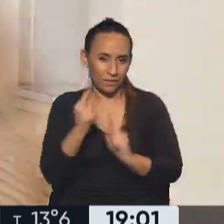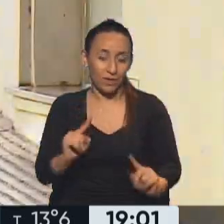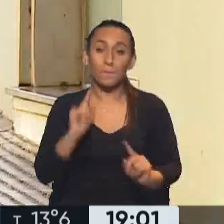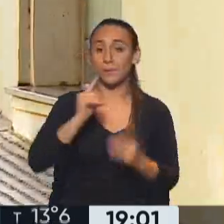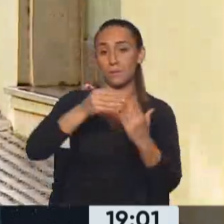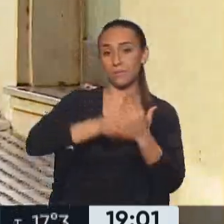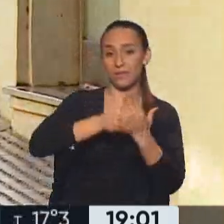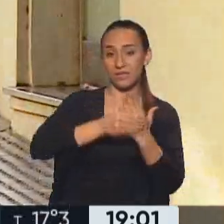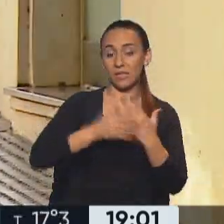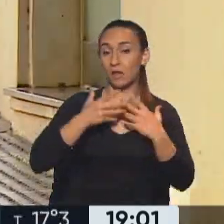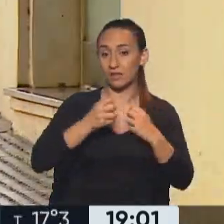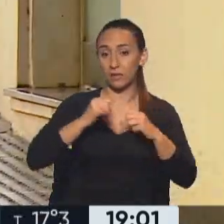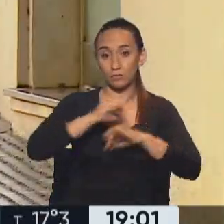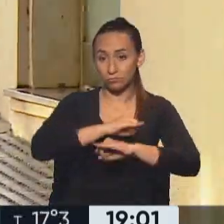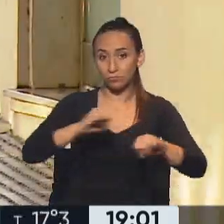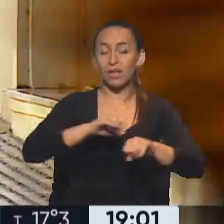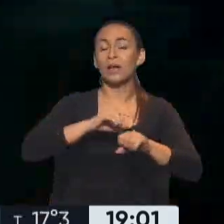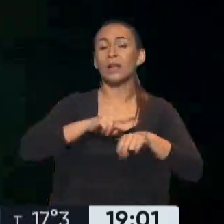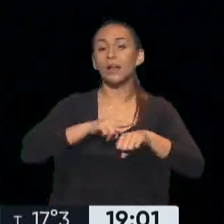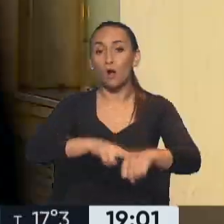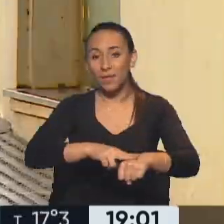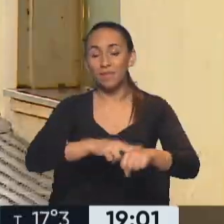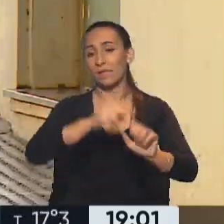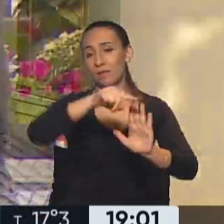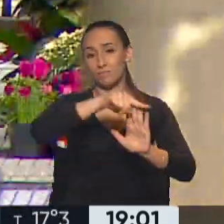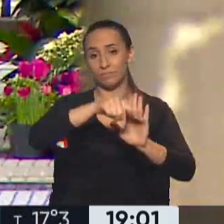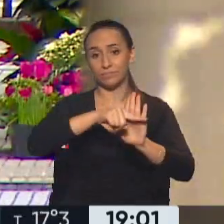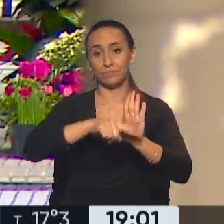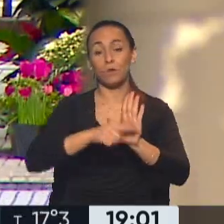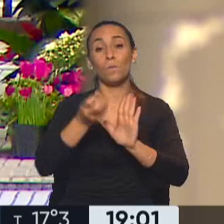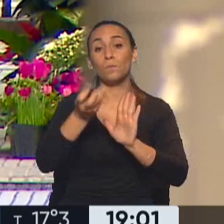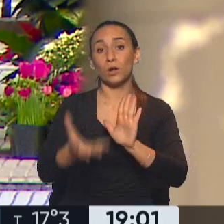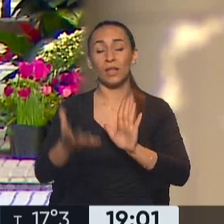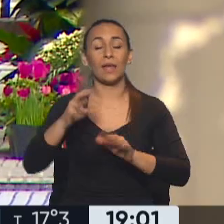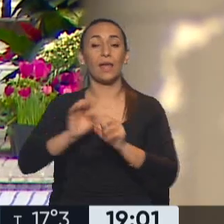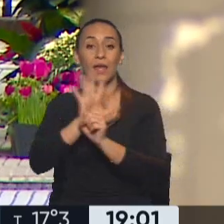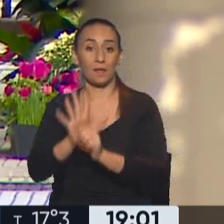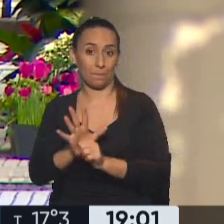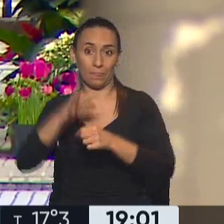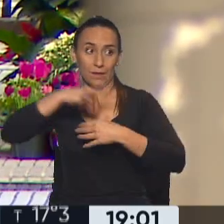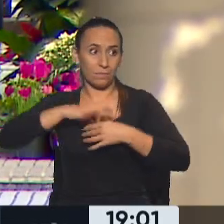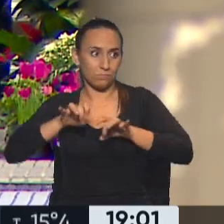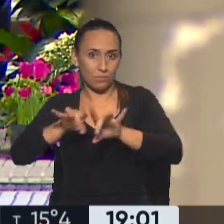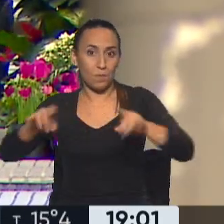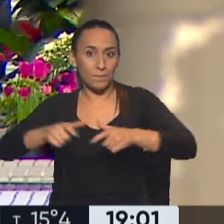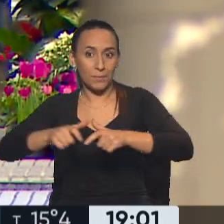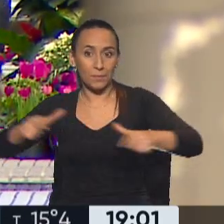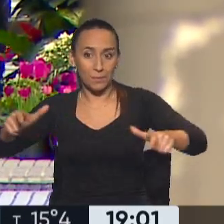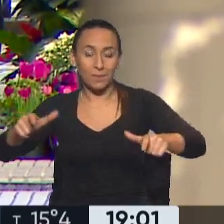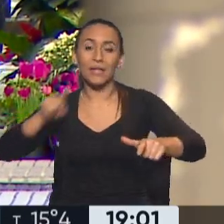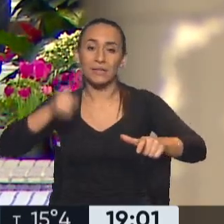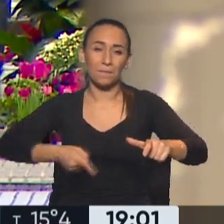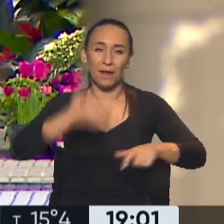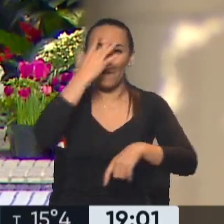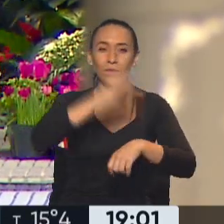del Ministerio de Salud ante la suba constante de contagios de COVID-19 y la circulación de otros virus respiratorios. El Ministerio de